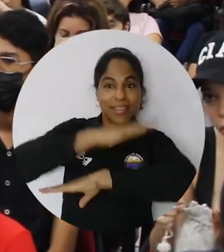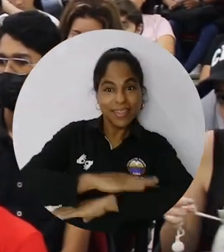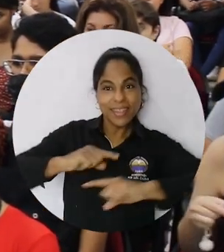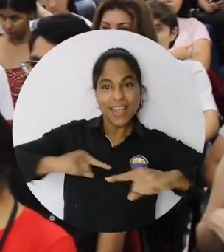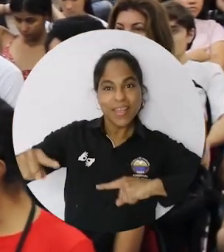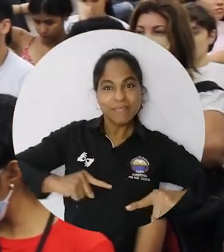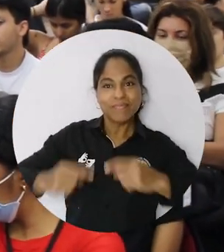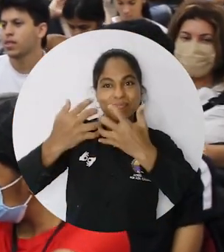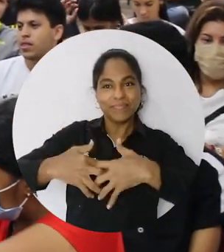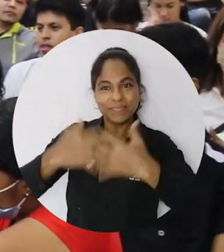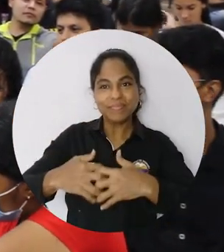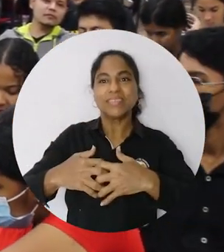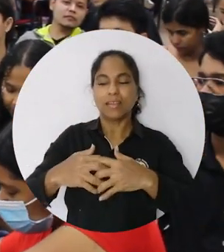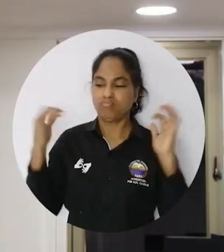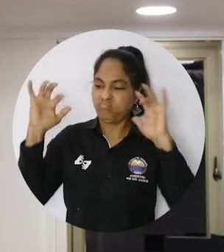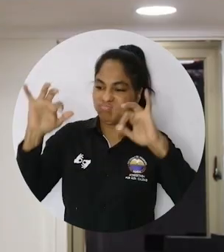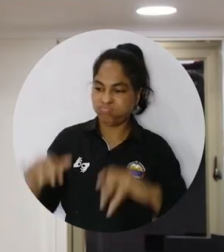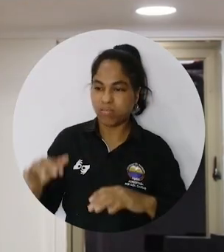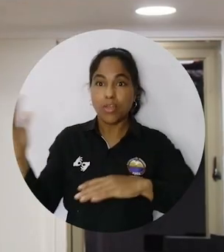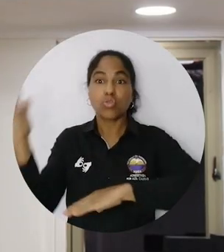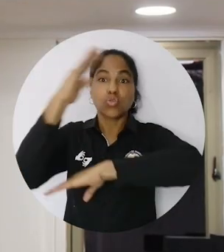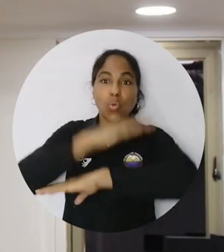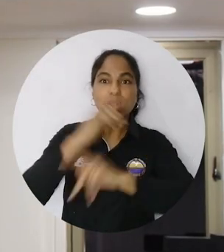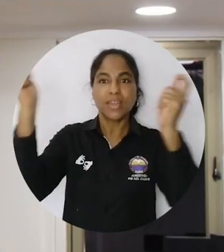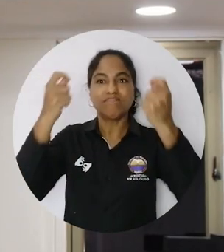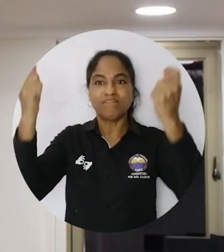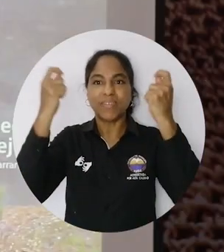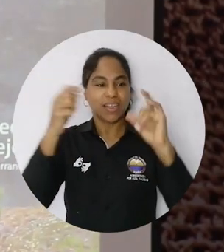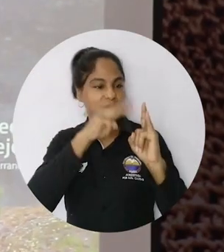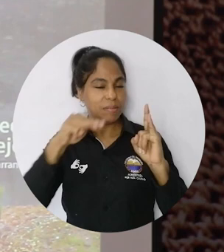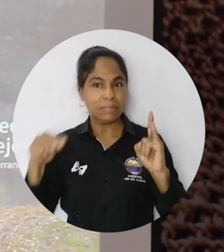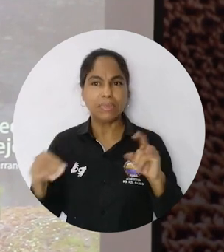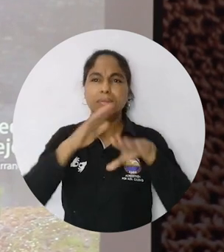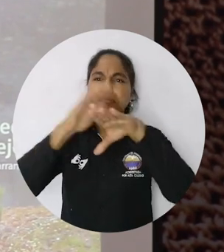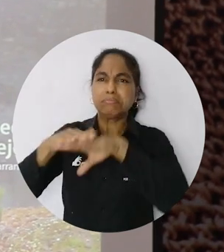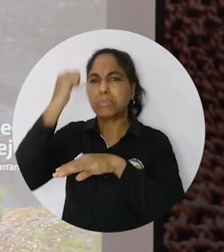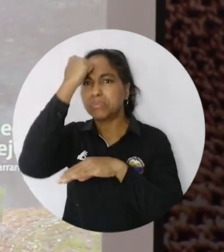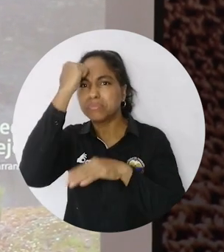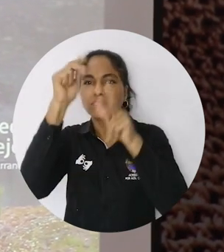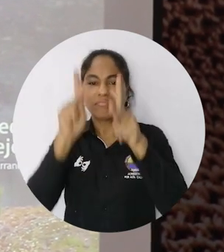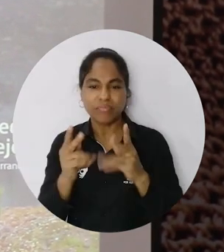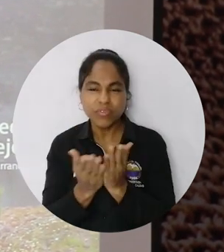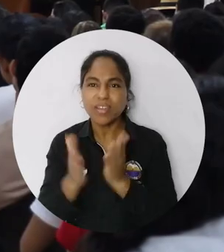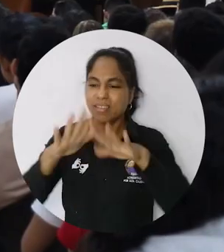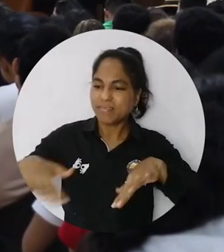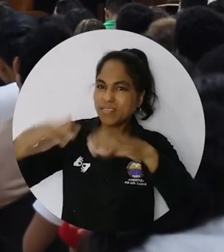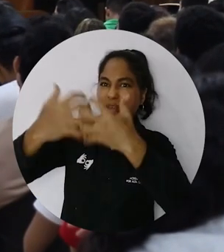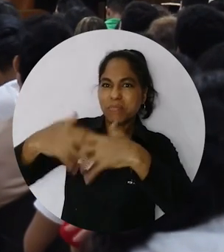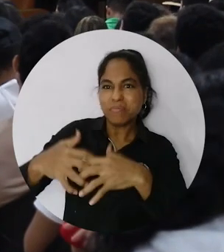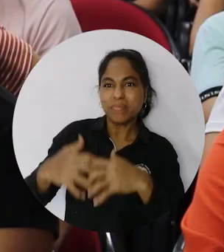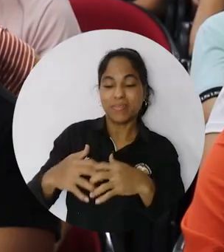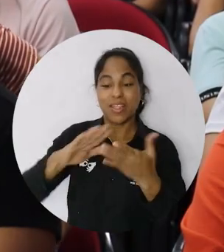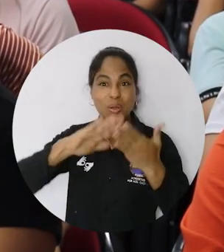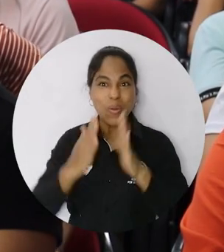En el marco del Día del Administrador de Empresas, se realizó el Marketing Day Unimagdalena, encuentro que convocó a docentes, estudiantes, sector